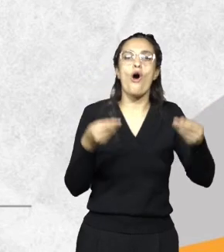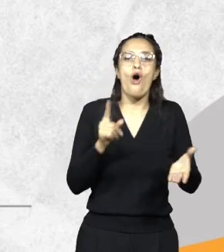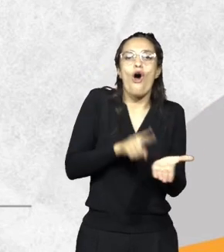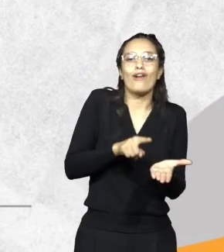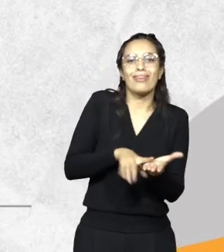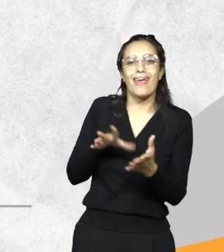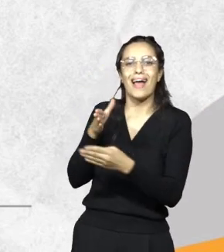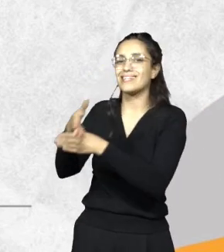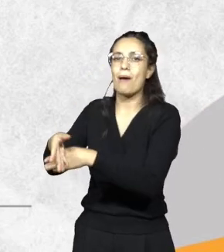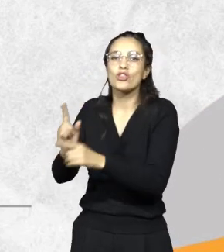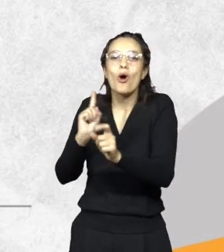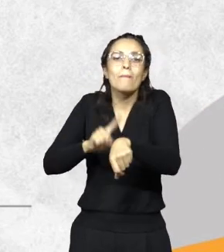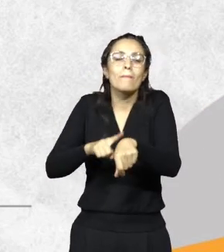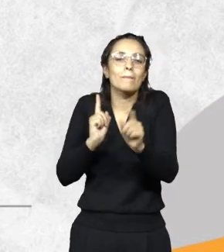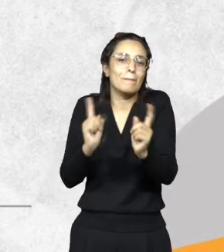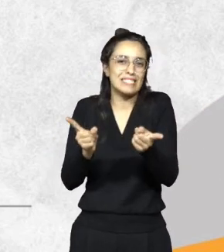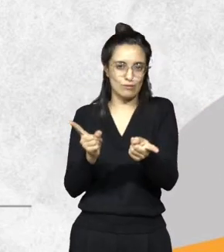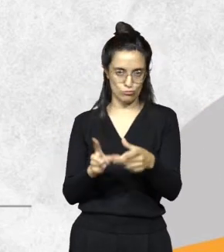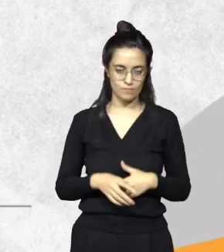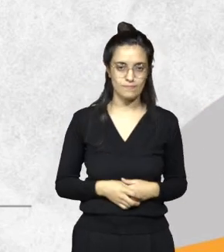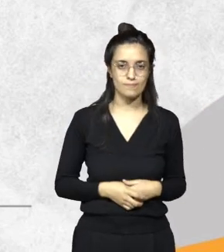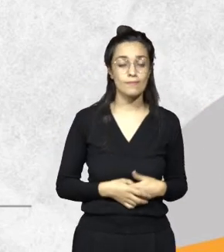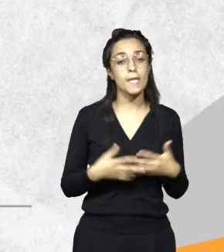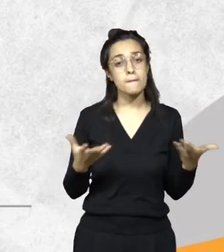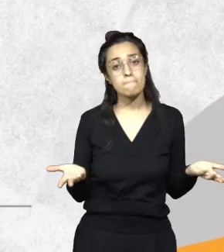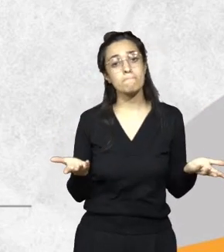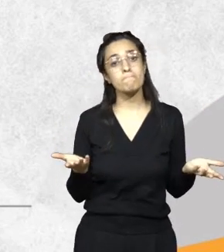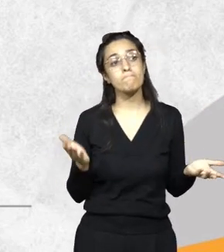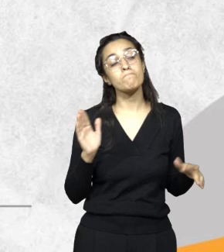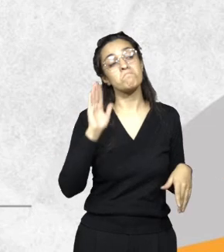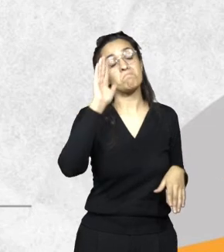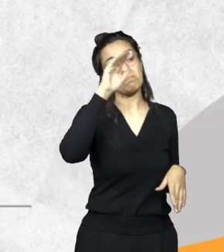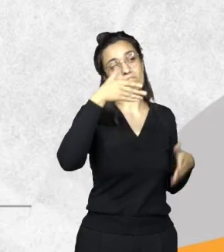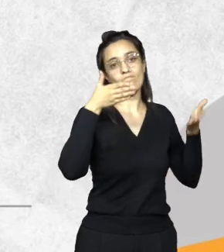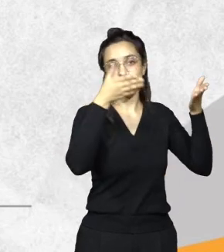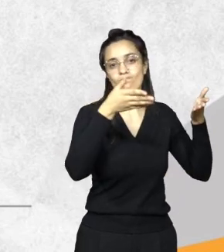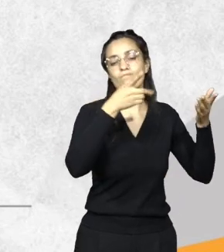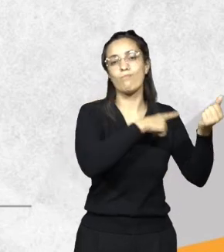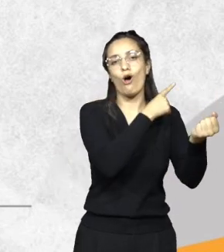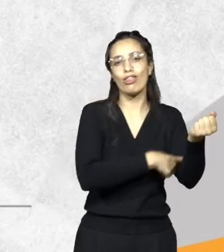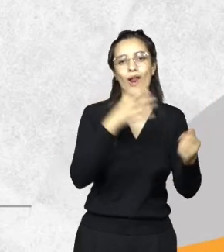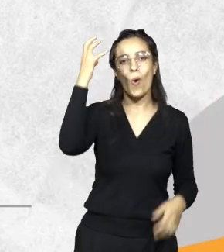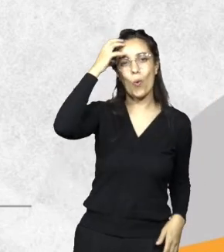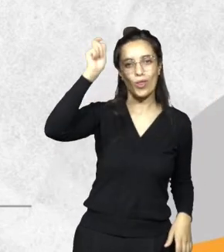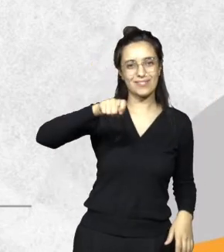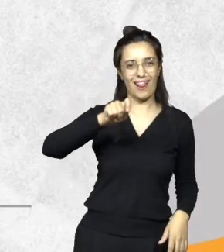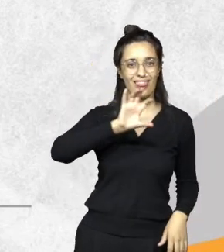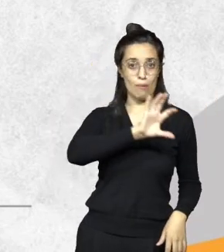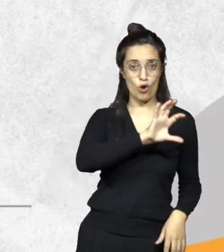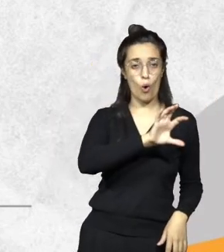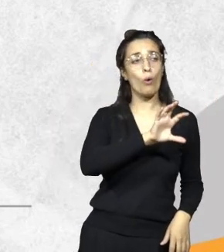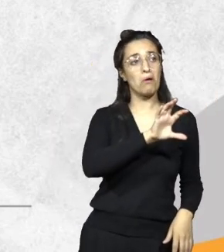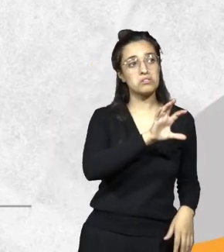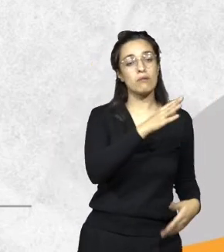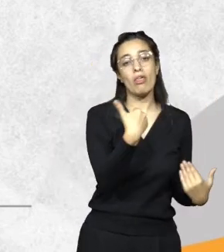el mismo momento. Entonces, se habló con la justicia, con el Poder Judicial de la provincia, nos pusieron a disposición a la